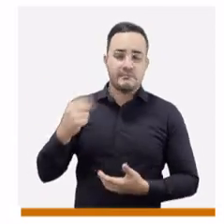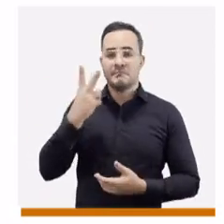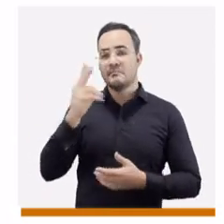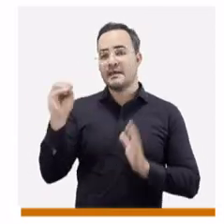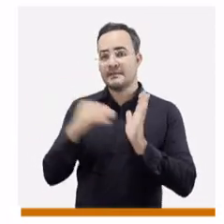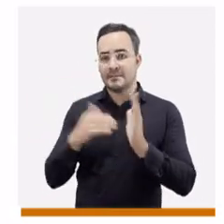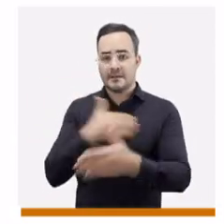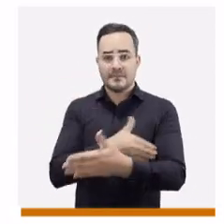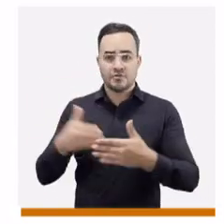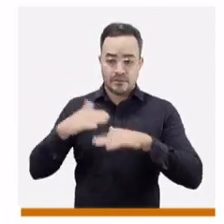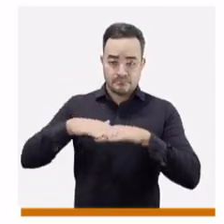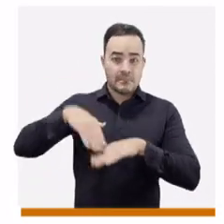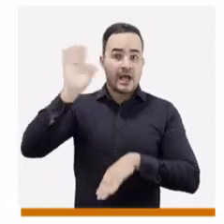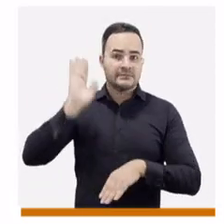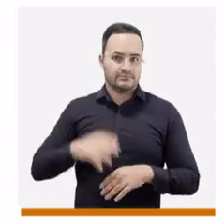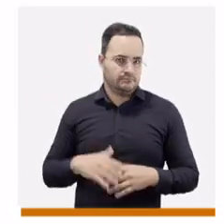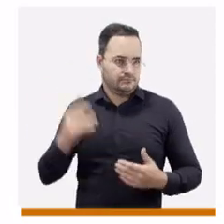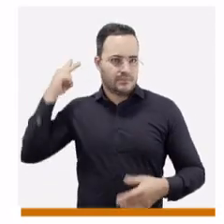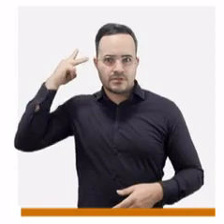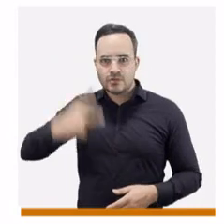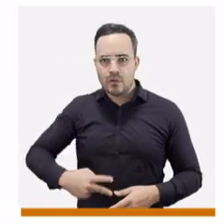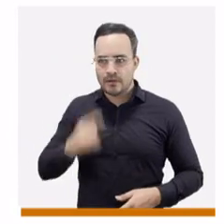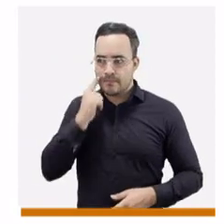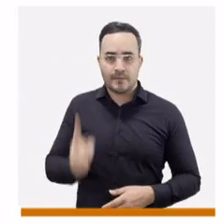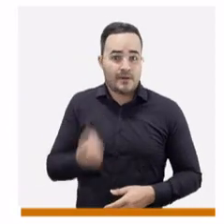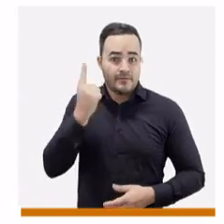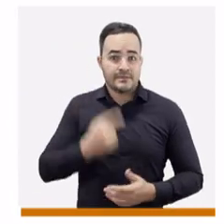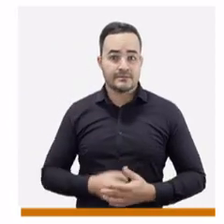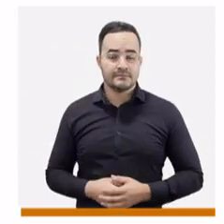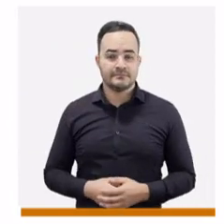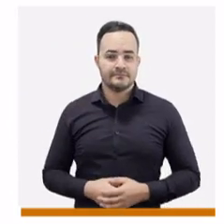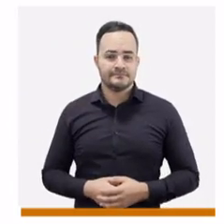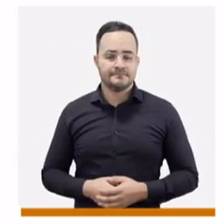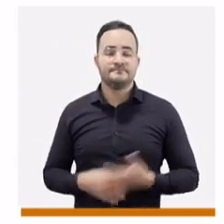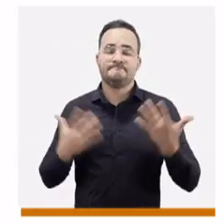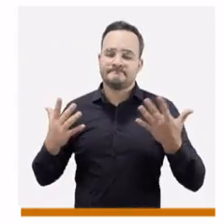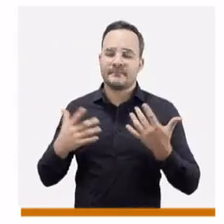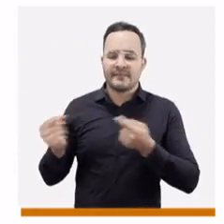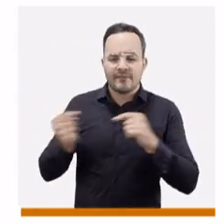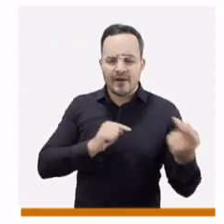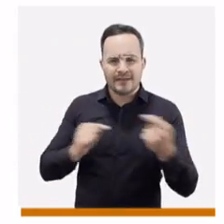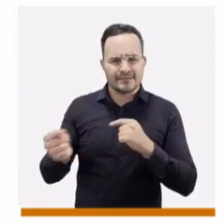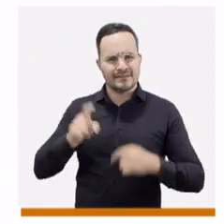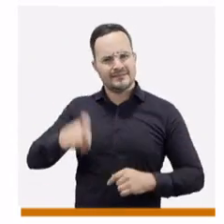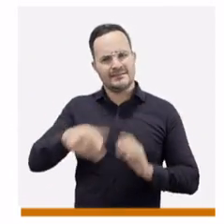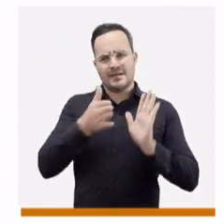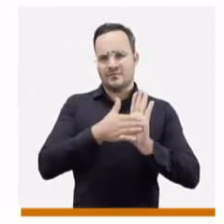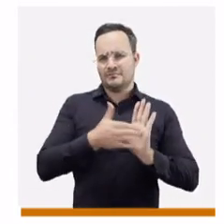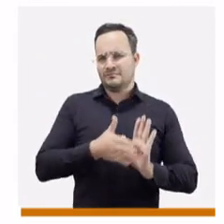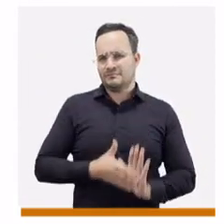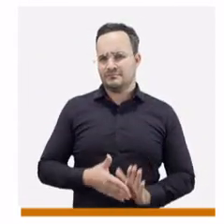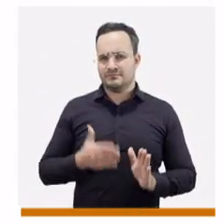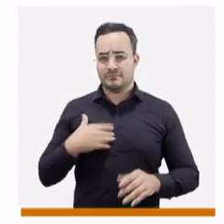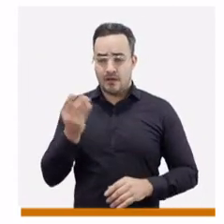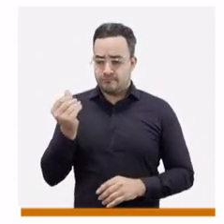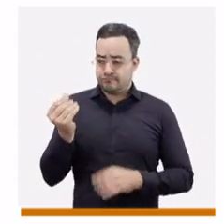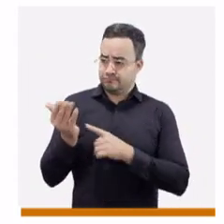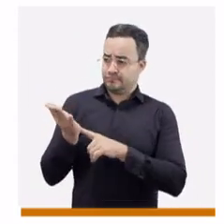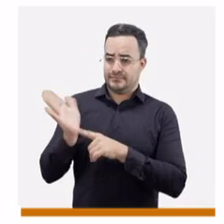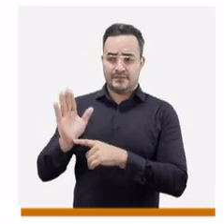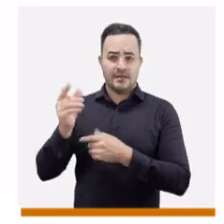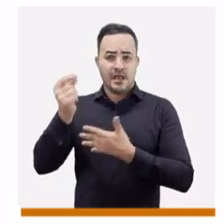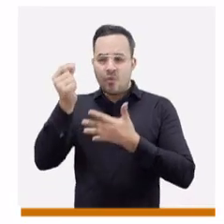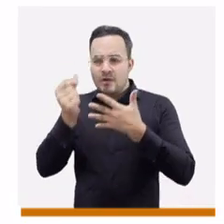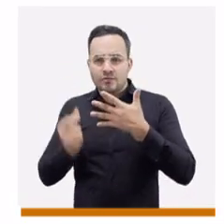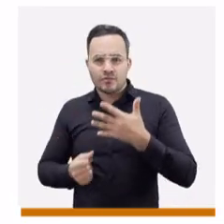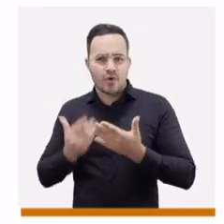los 20.000 millones de pesos, una cifra histórica. Los debates, los debates se deben hacer con argumentos, con cifras,